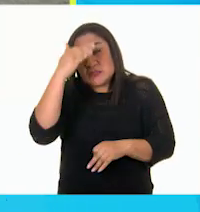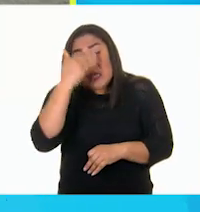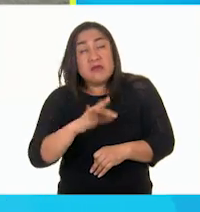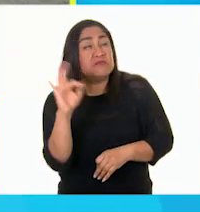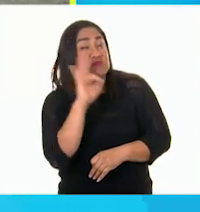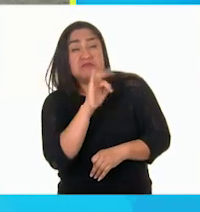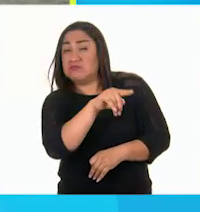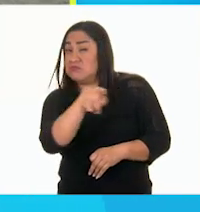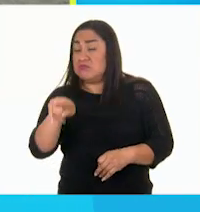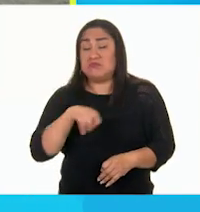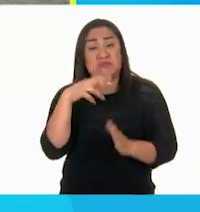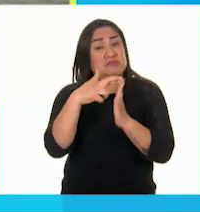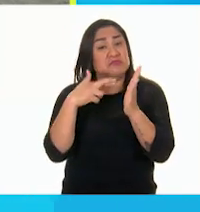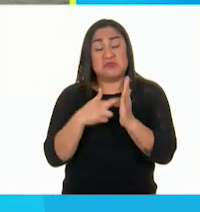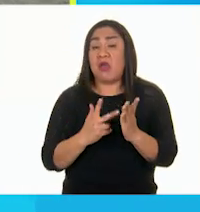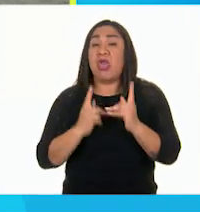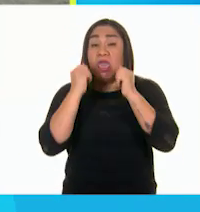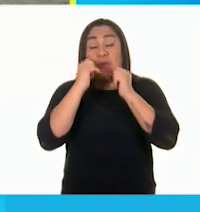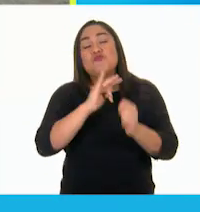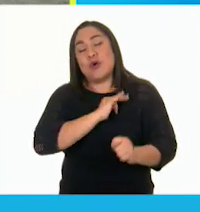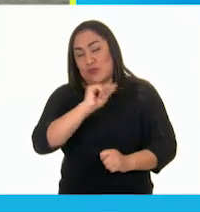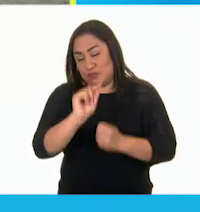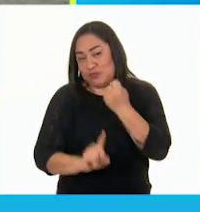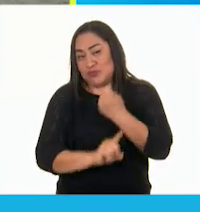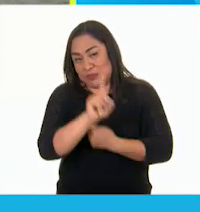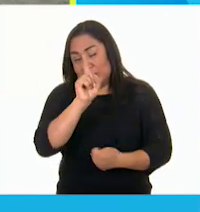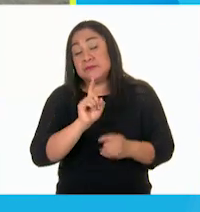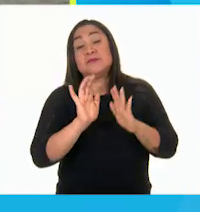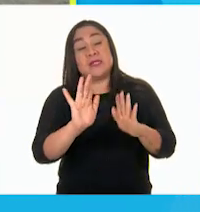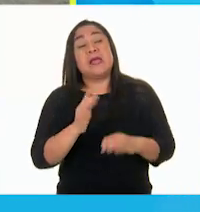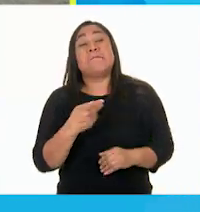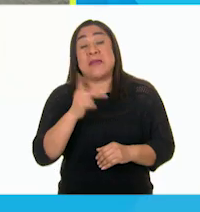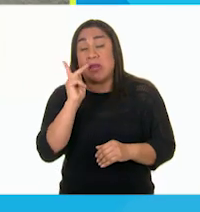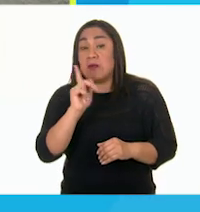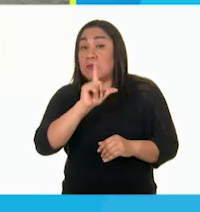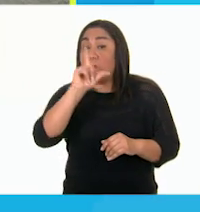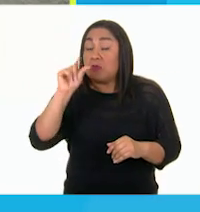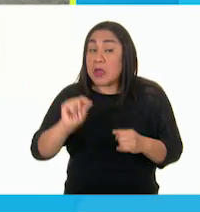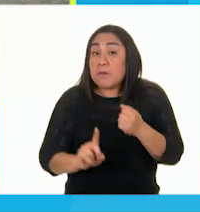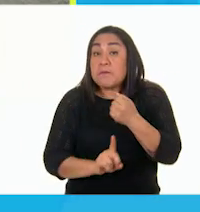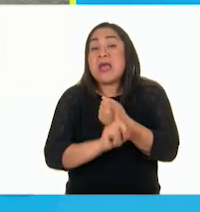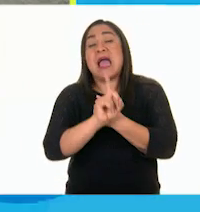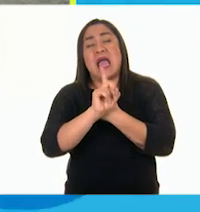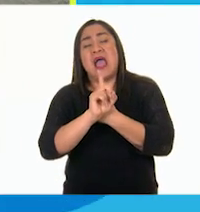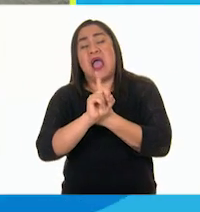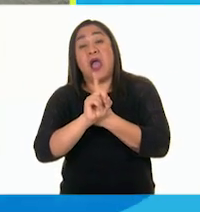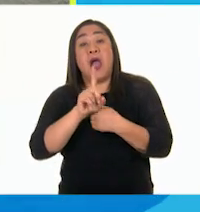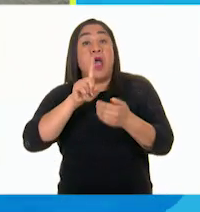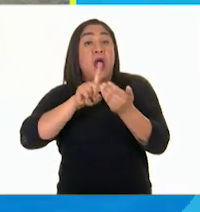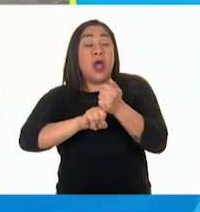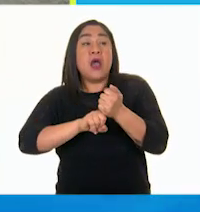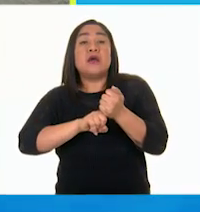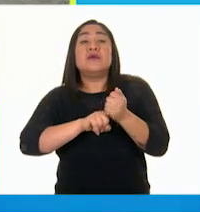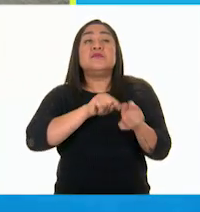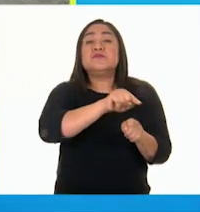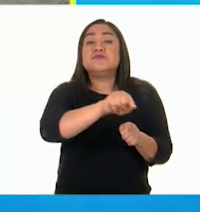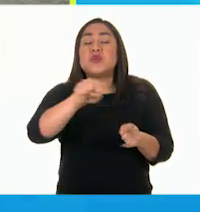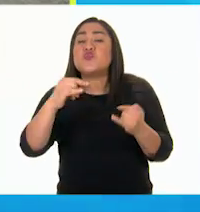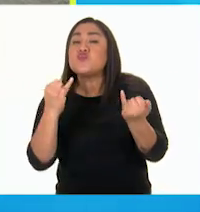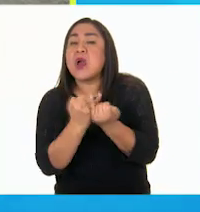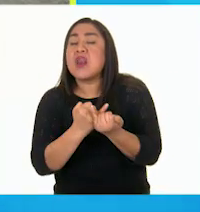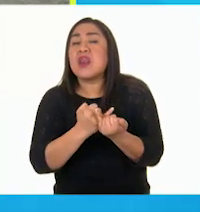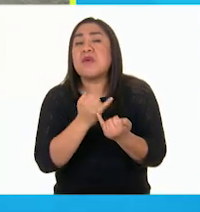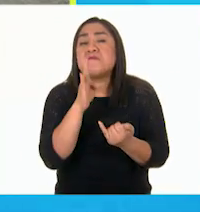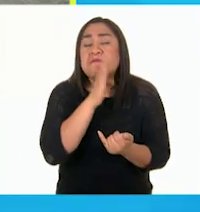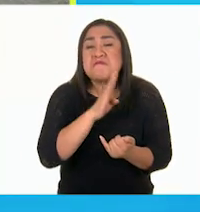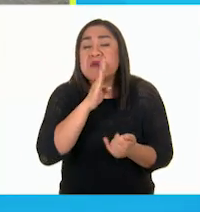respetamos las reglas, tendremos consecuencias. Sin embargo, dichas consecuencias no deben afectar los derechos de todas y todas. Así